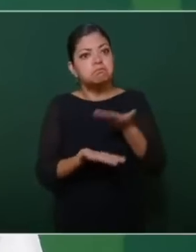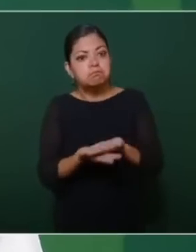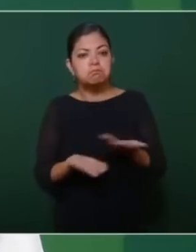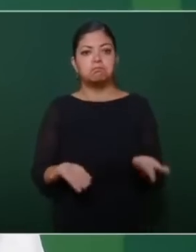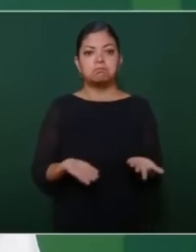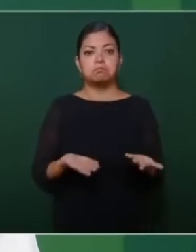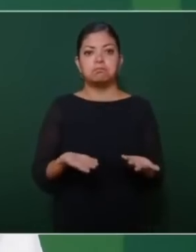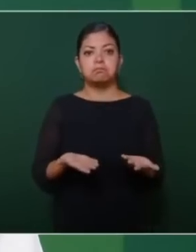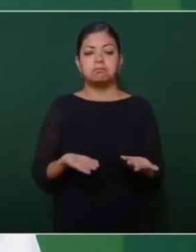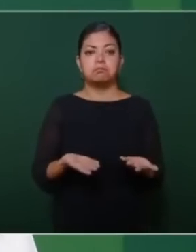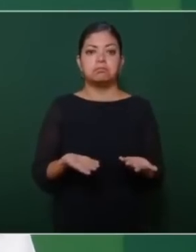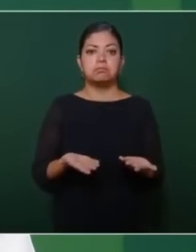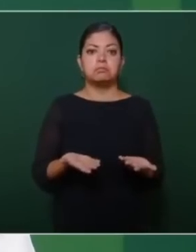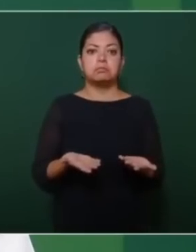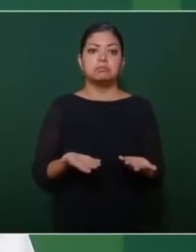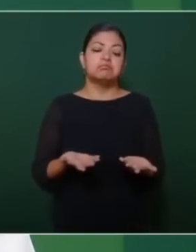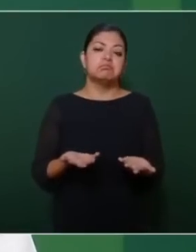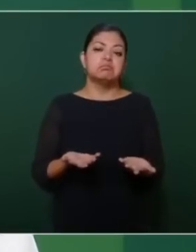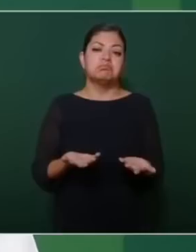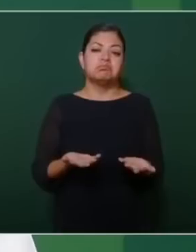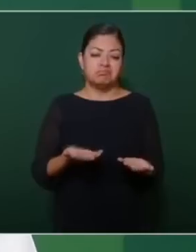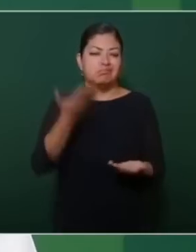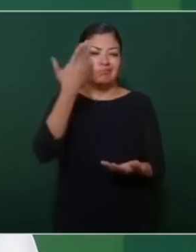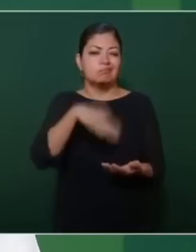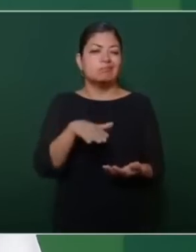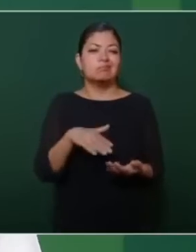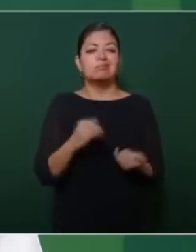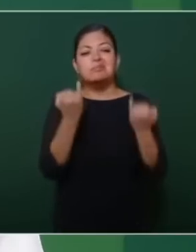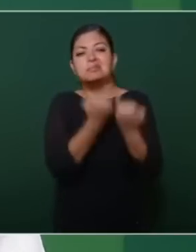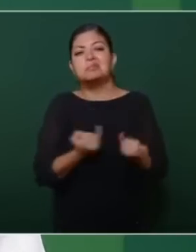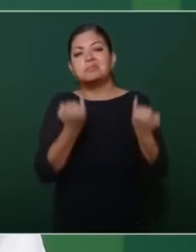acerca de que lo mismo de siempre,